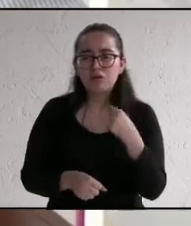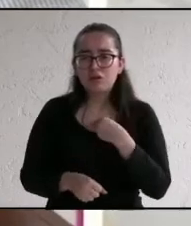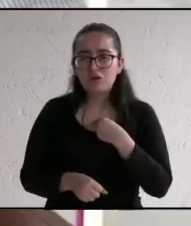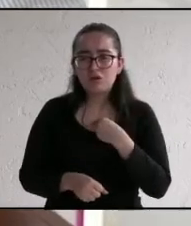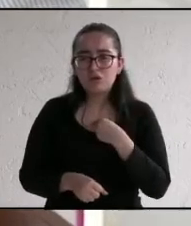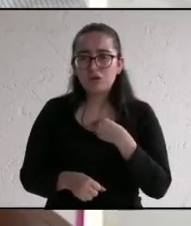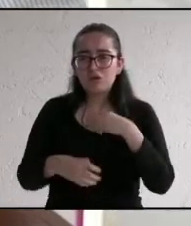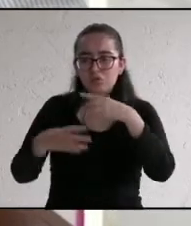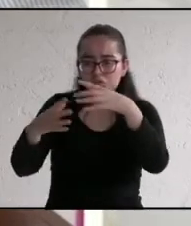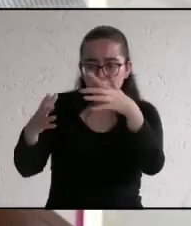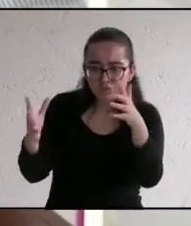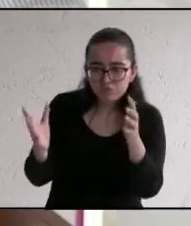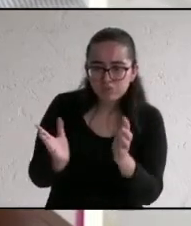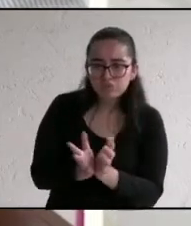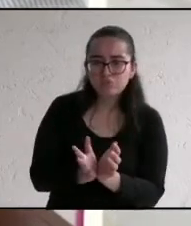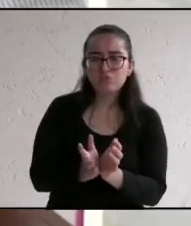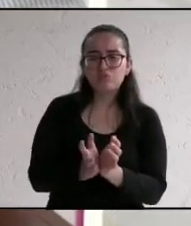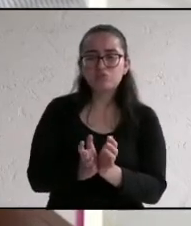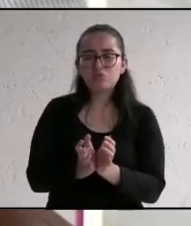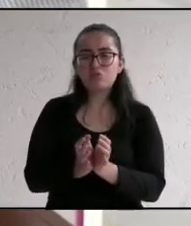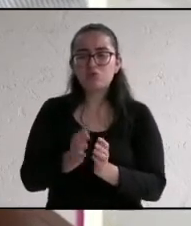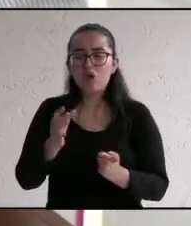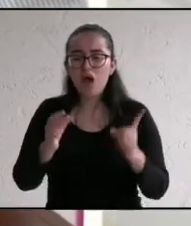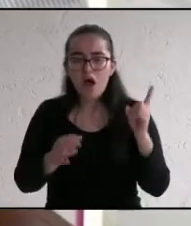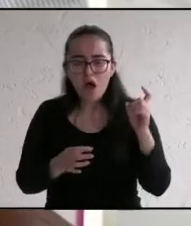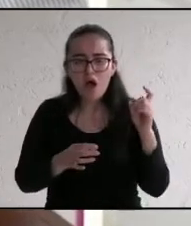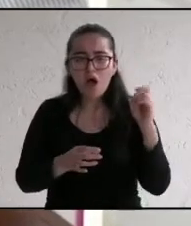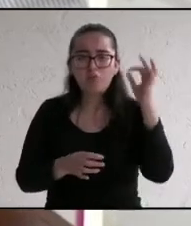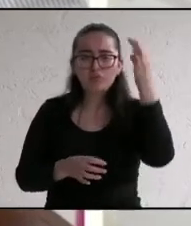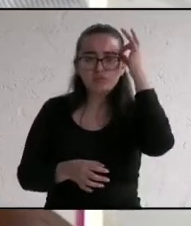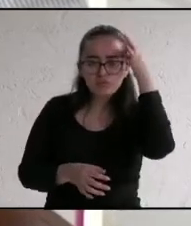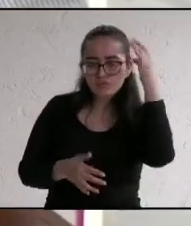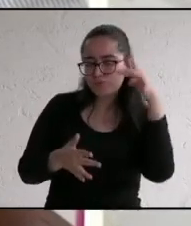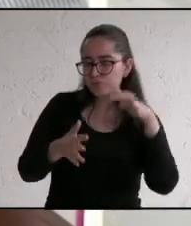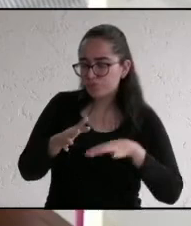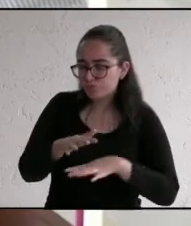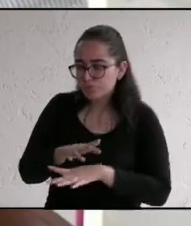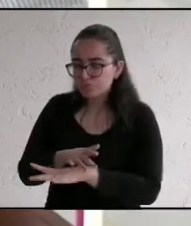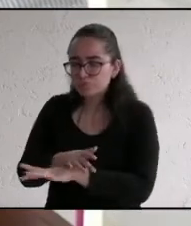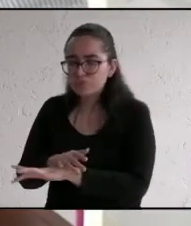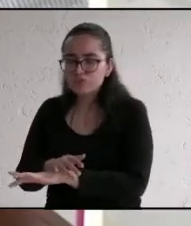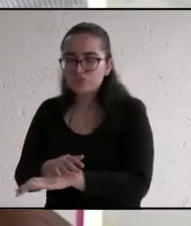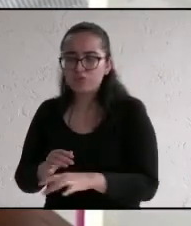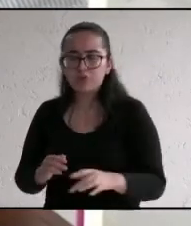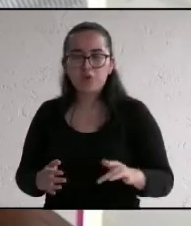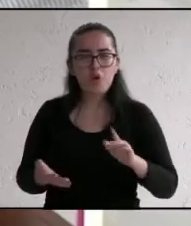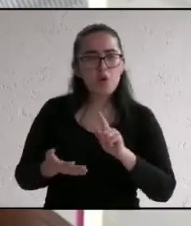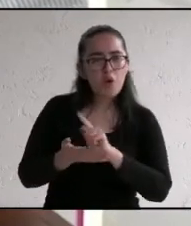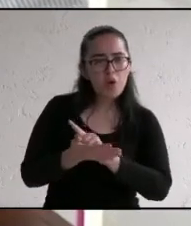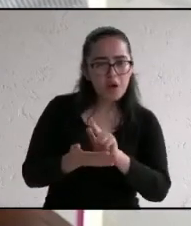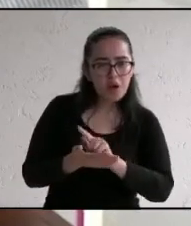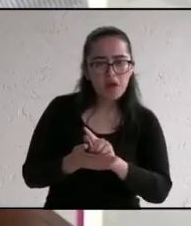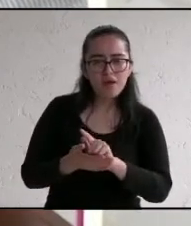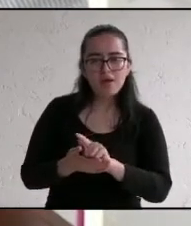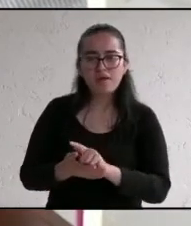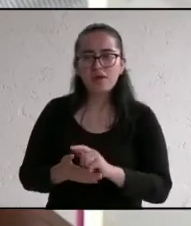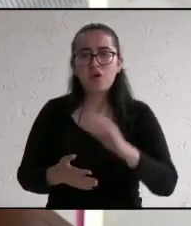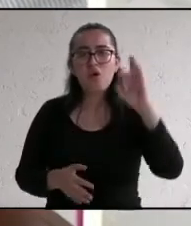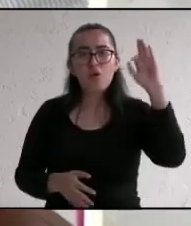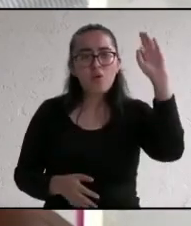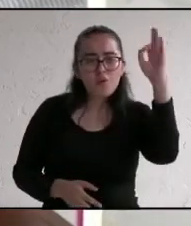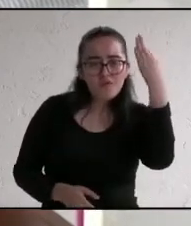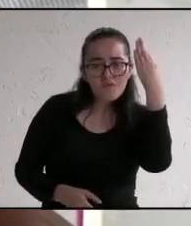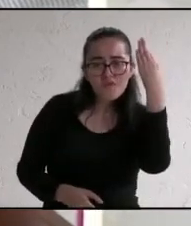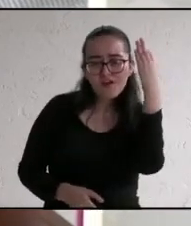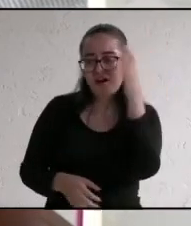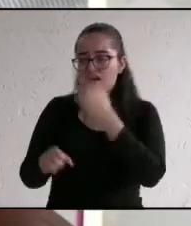la Comisión Municipal de Agua Potable y Saneamiento y daré un presupuesto en conjunto con el Gobierno del Estado y el Gobierno Federal para la